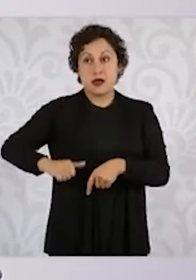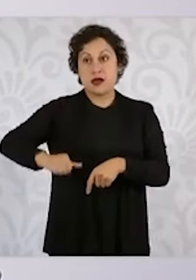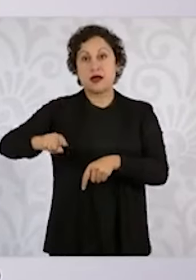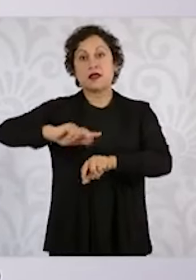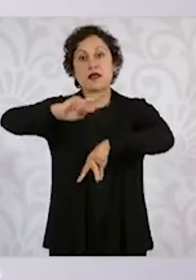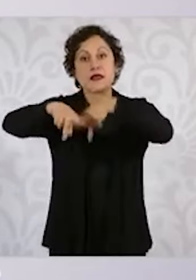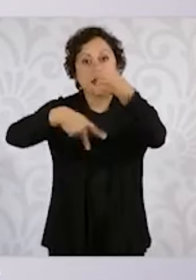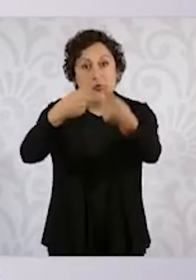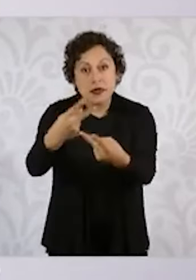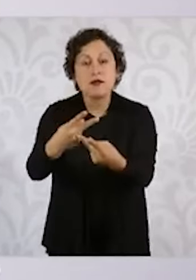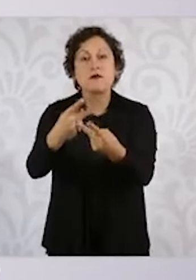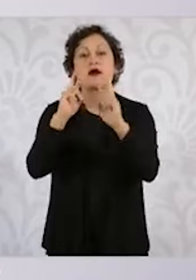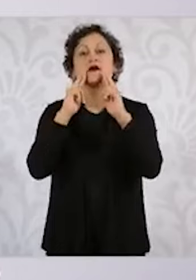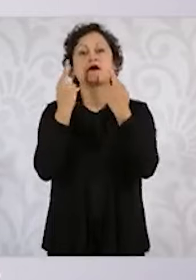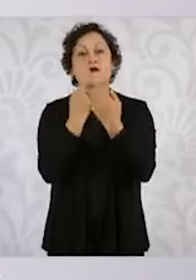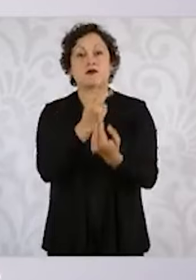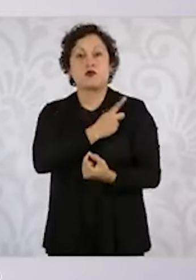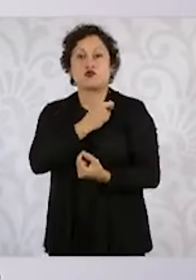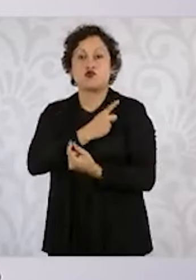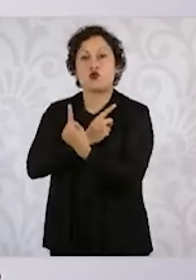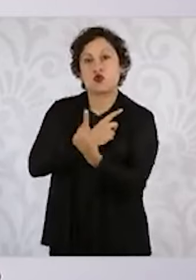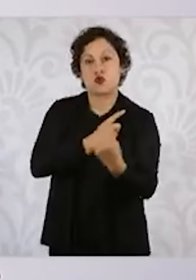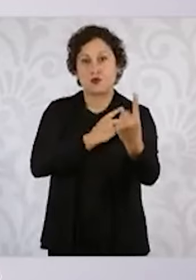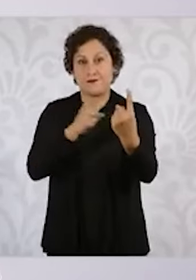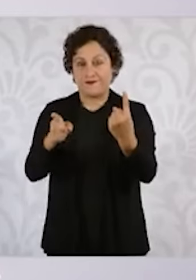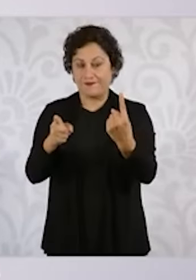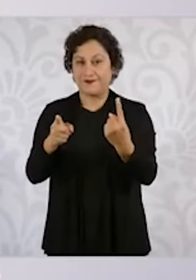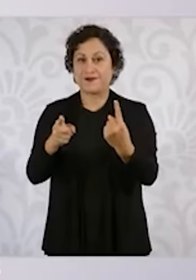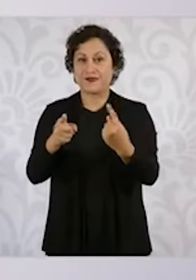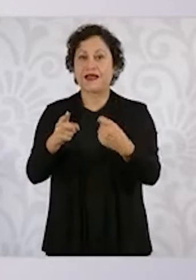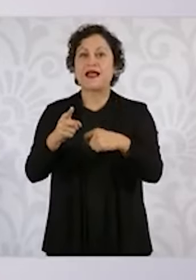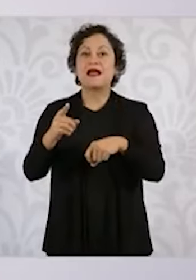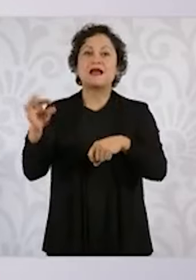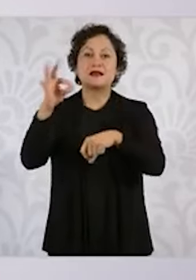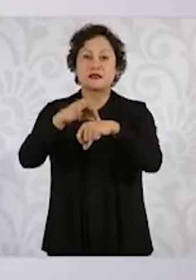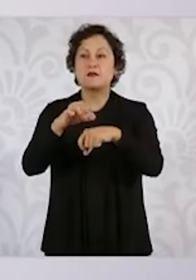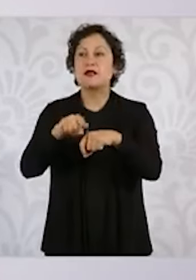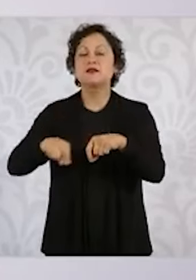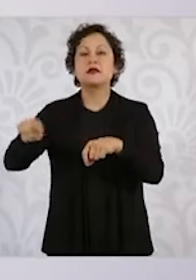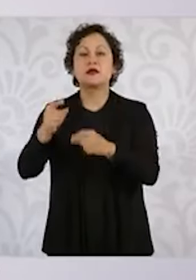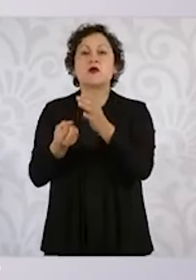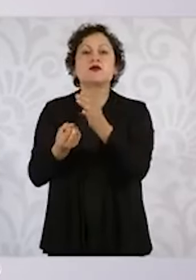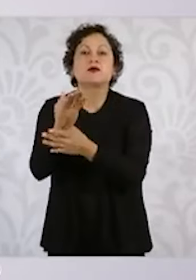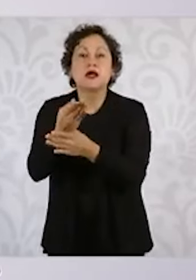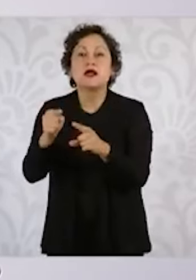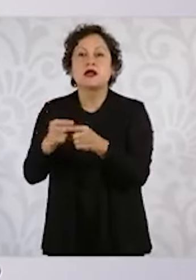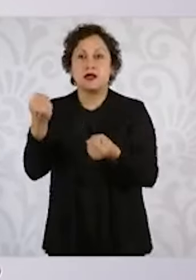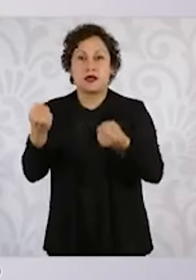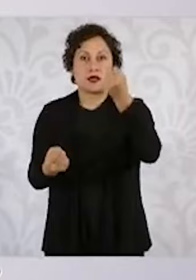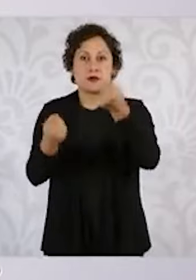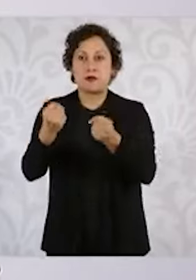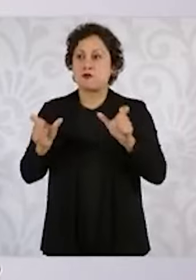a una reunión solo. Él sale de Chilpancingo y se va rumbo a petaquillas en su camioneta, sin